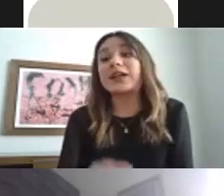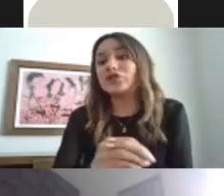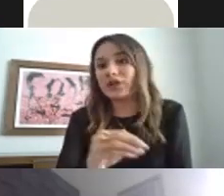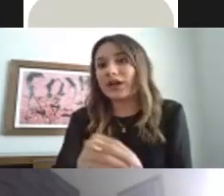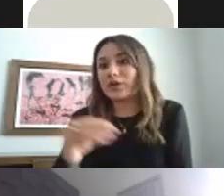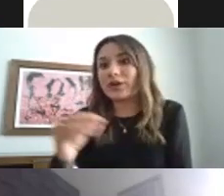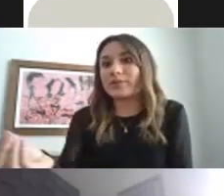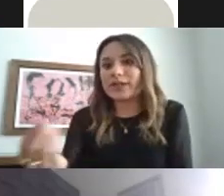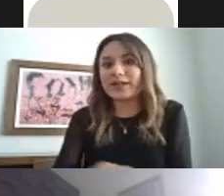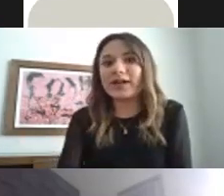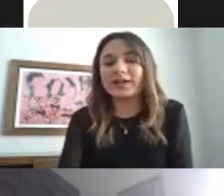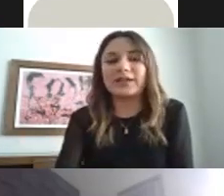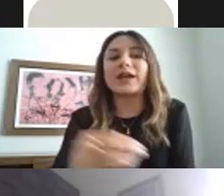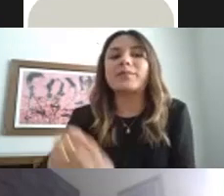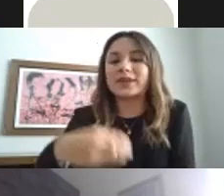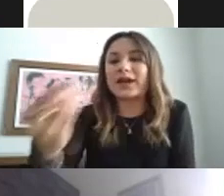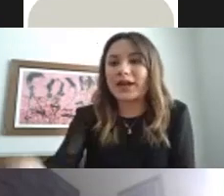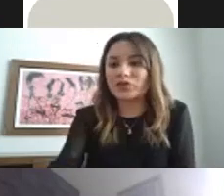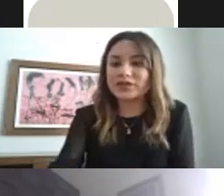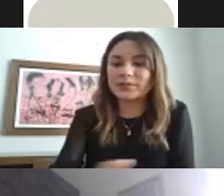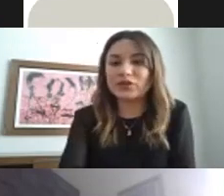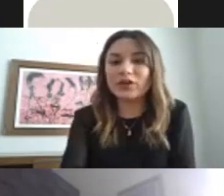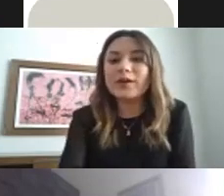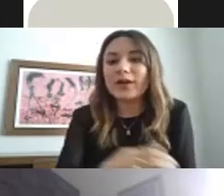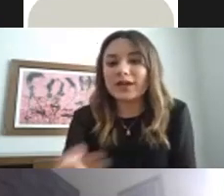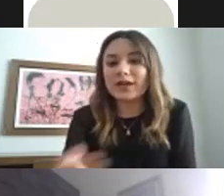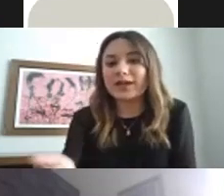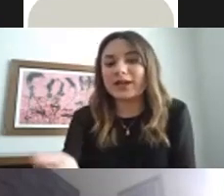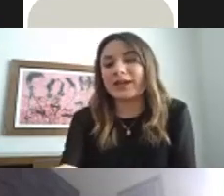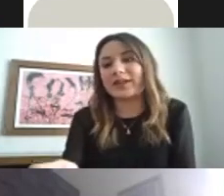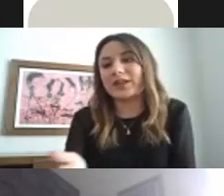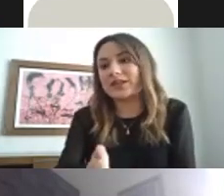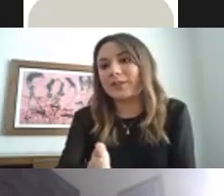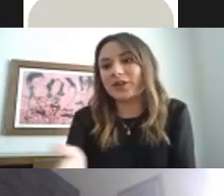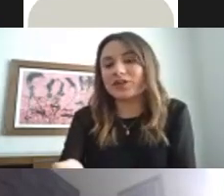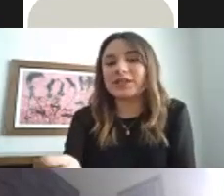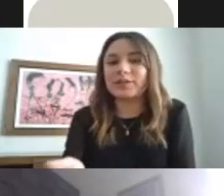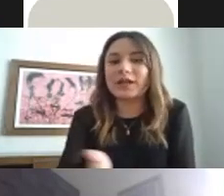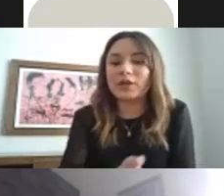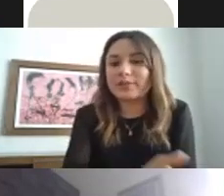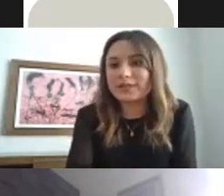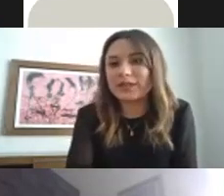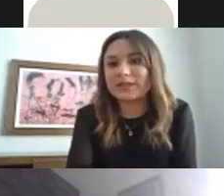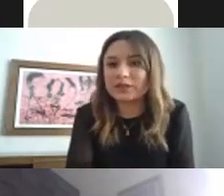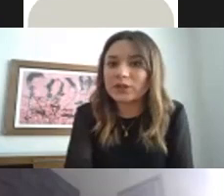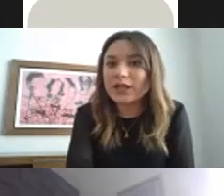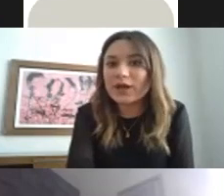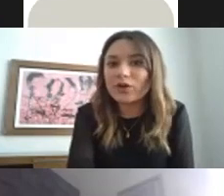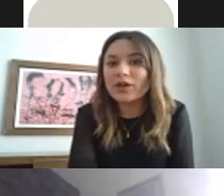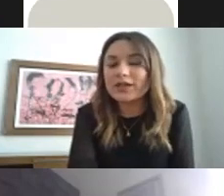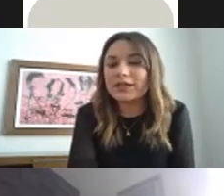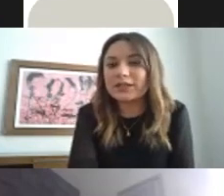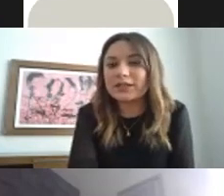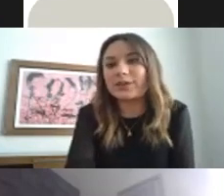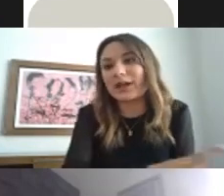selecciona una empresa y la manda a su inspector para que dicha persona lleve a cabo la visita en el centro de trabajo